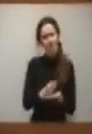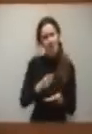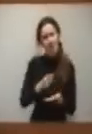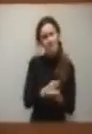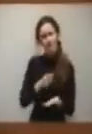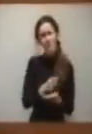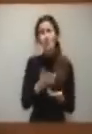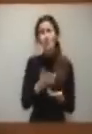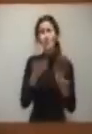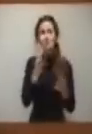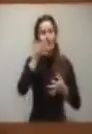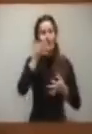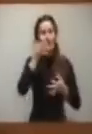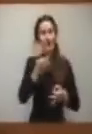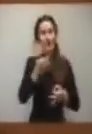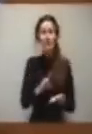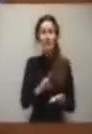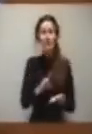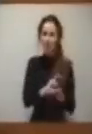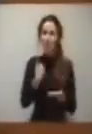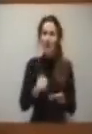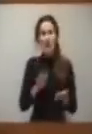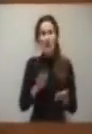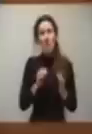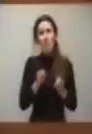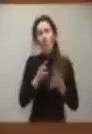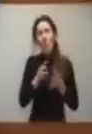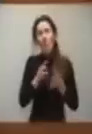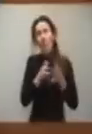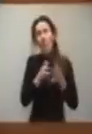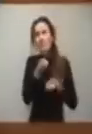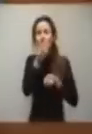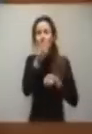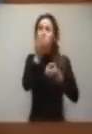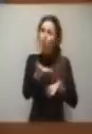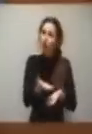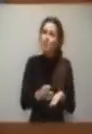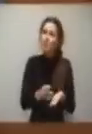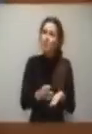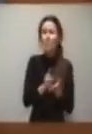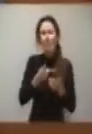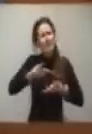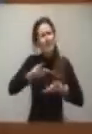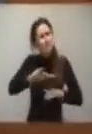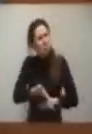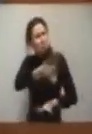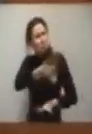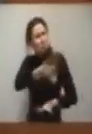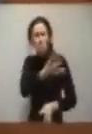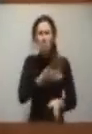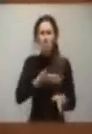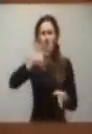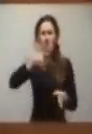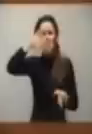y yo es verdad que aquí se han repetido muchas veces algunas expresiones. Hoy se decía mastodóntico, en otras ocasiones se ha repetido,